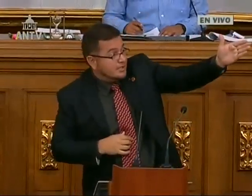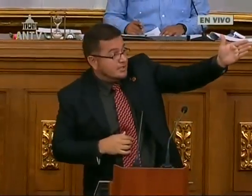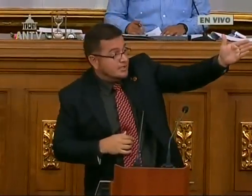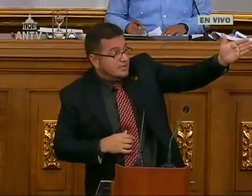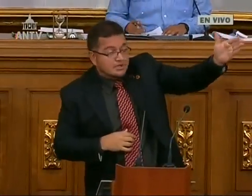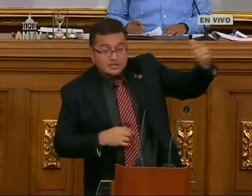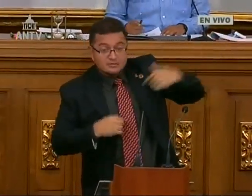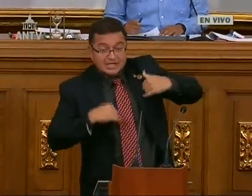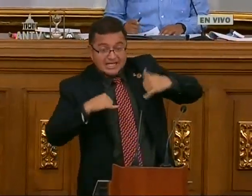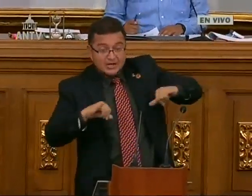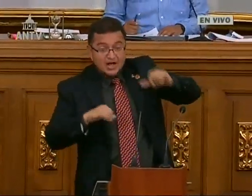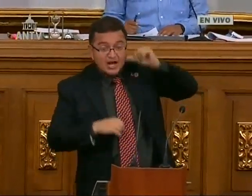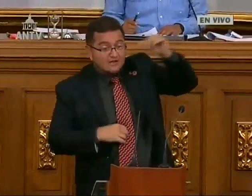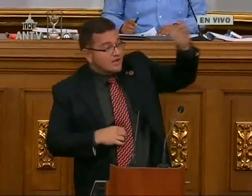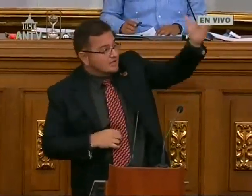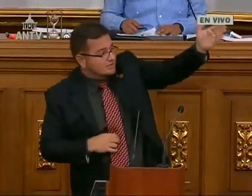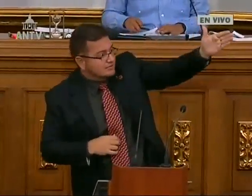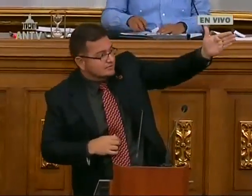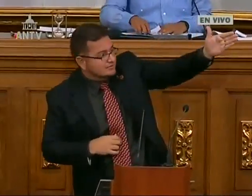Mi hijo está ya sentado allá arriba.